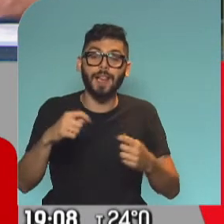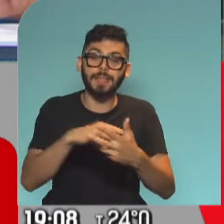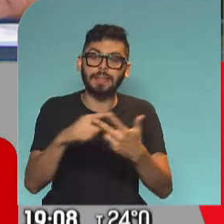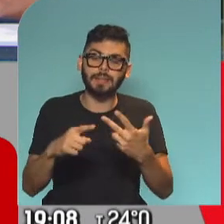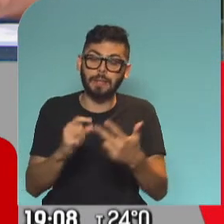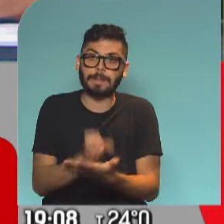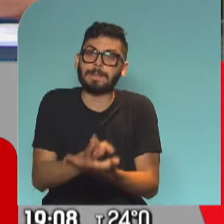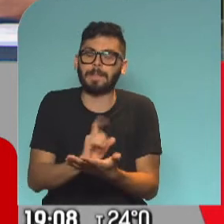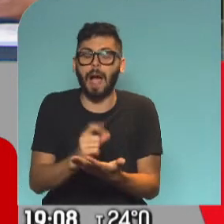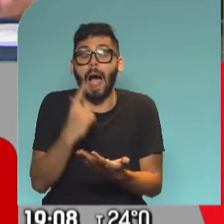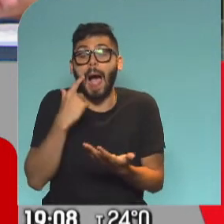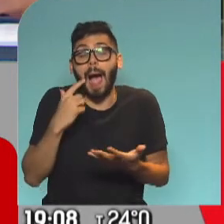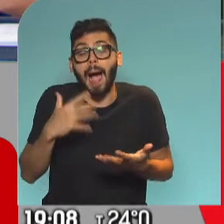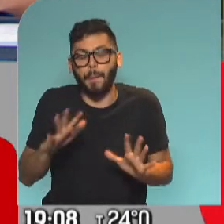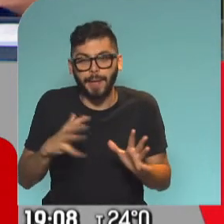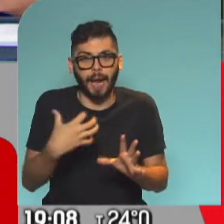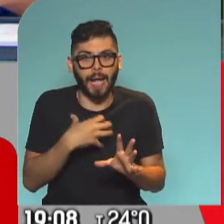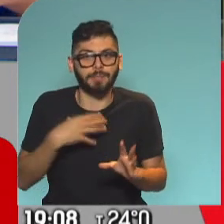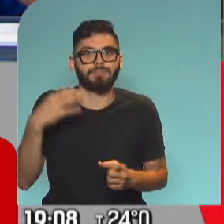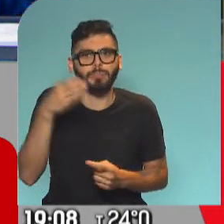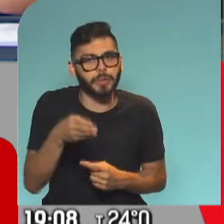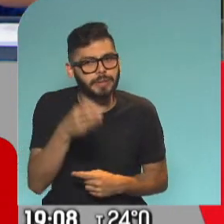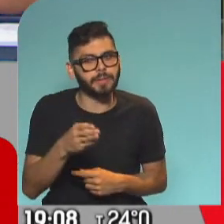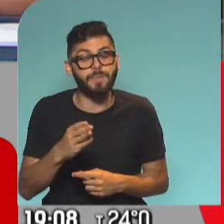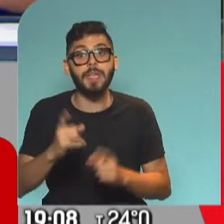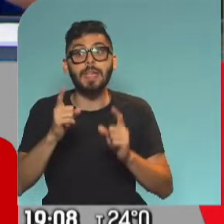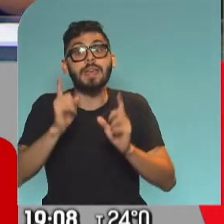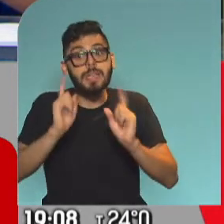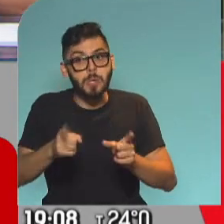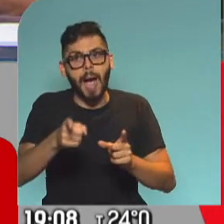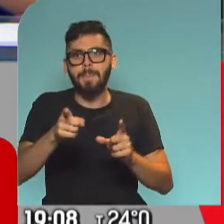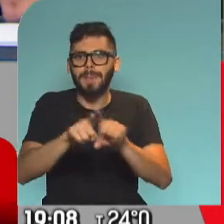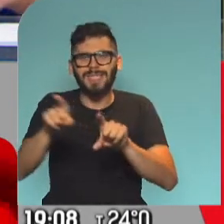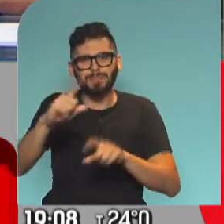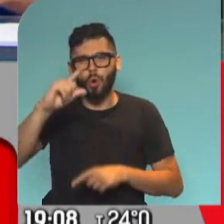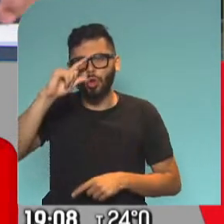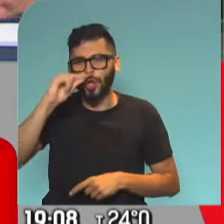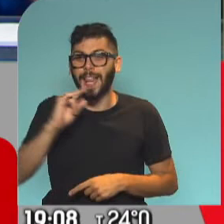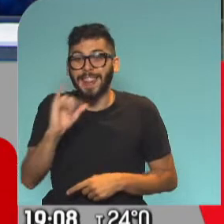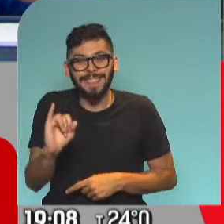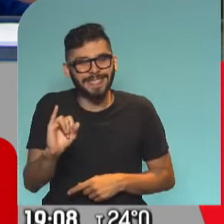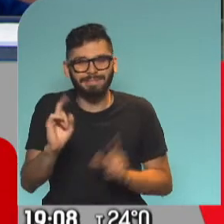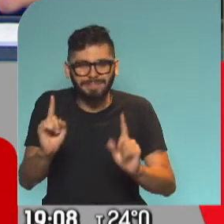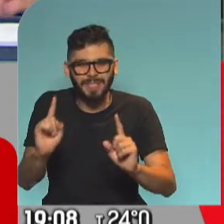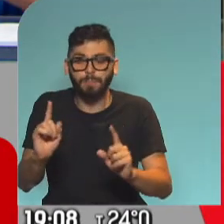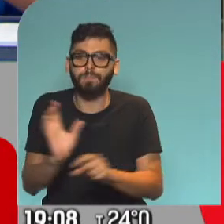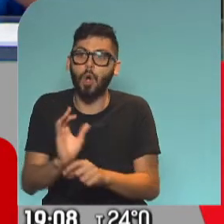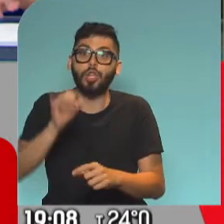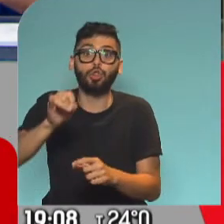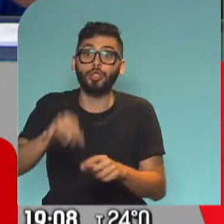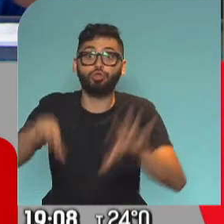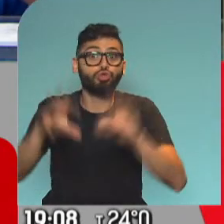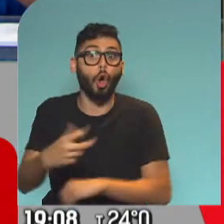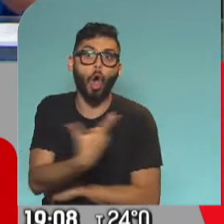clases podrían empezar o no de manera presencial. De todas formas, ahí tenés lo que decía Trota que no es indispensable ni toda la vacunación ni